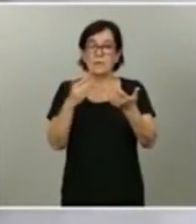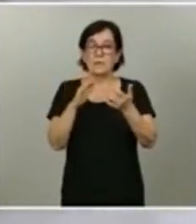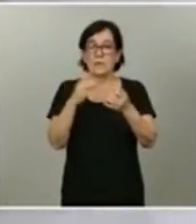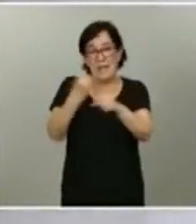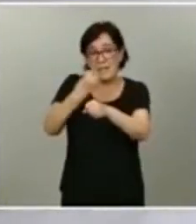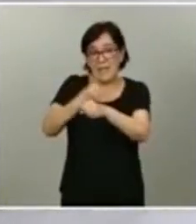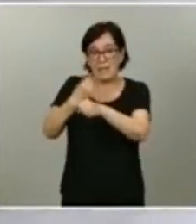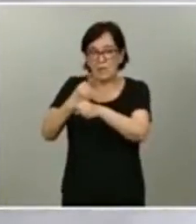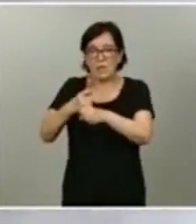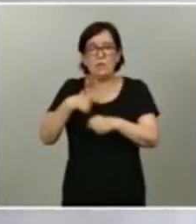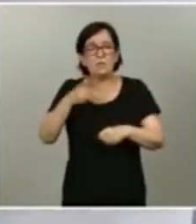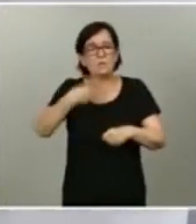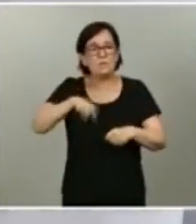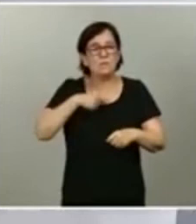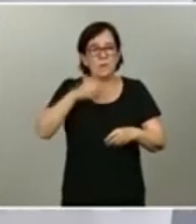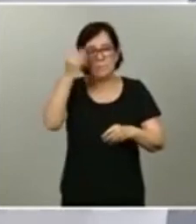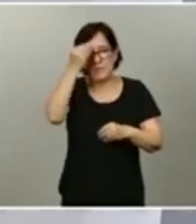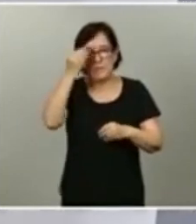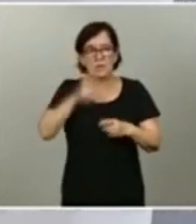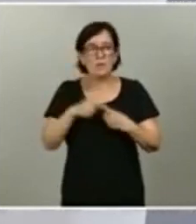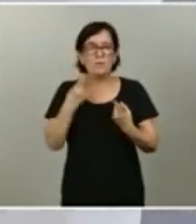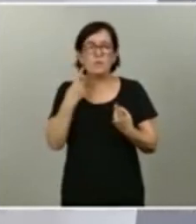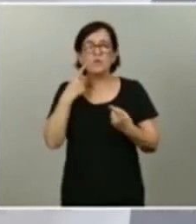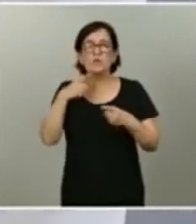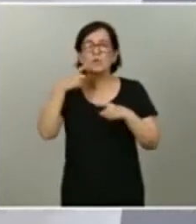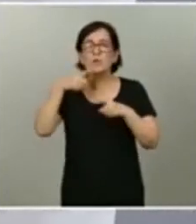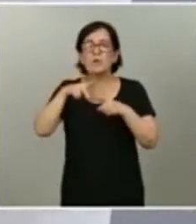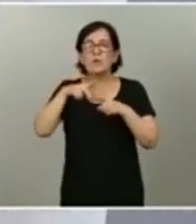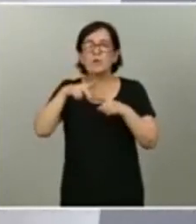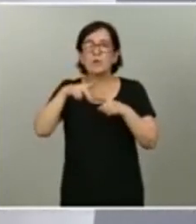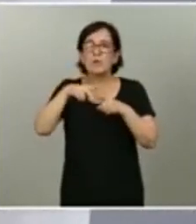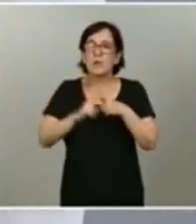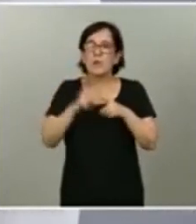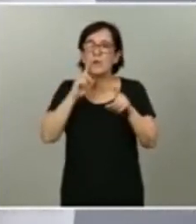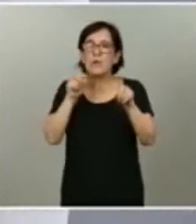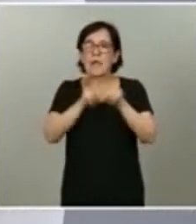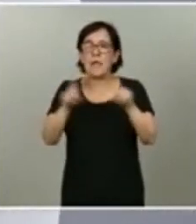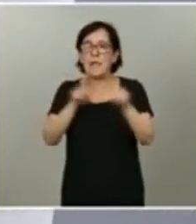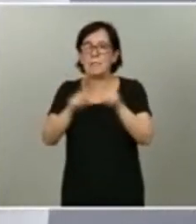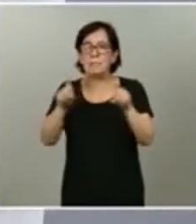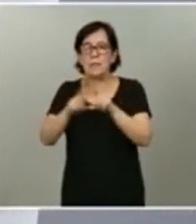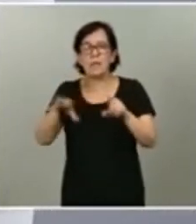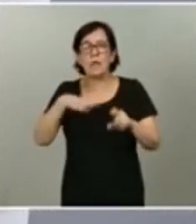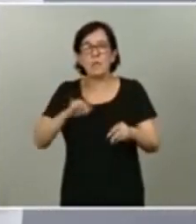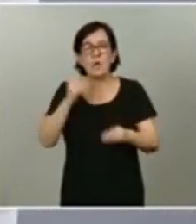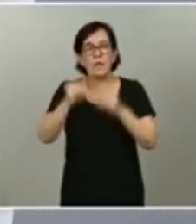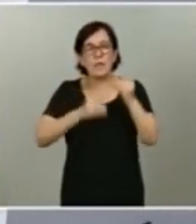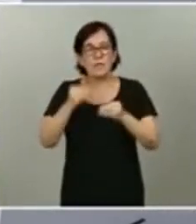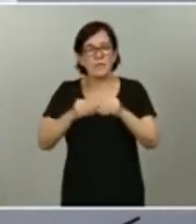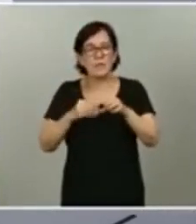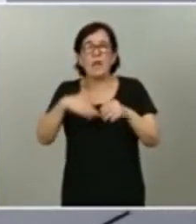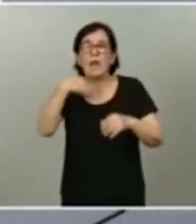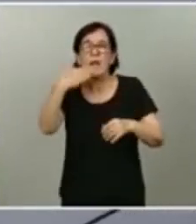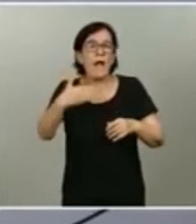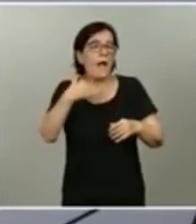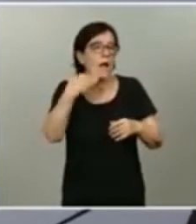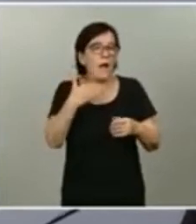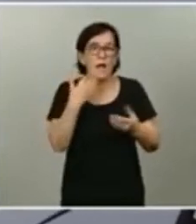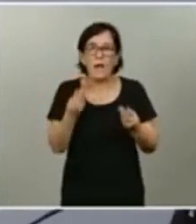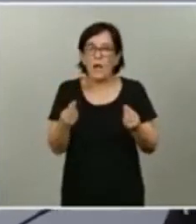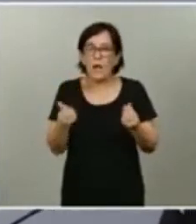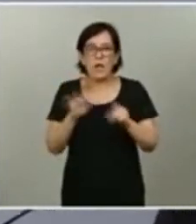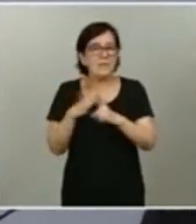tengamos justamente un instrumento por el que las empresas puedan recurrir a algo, a alguna situación